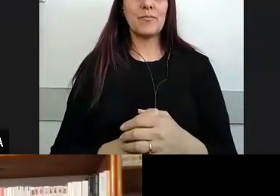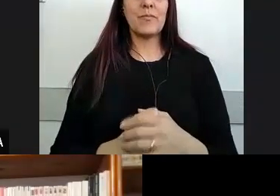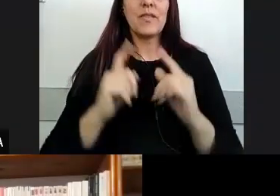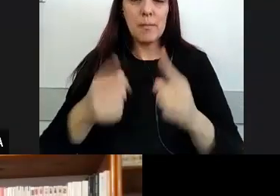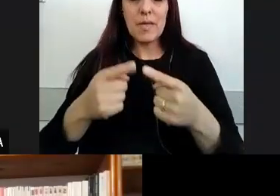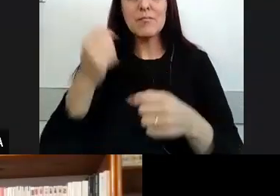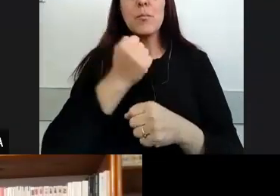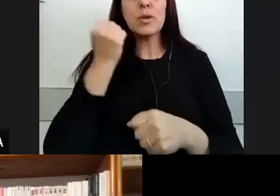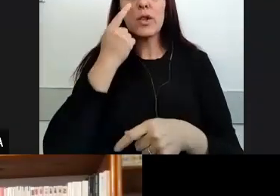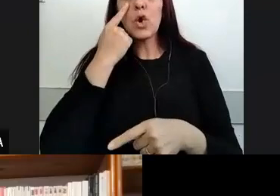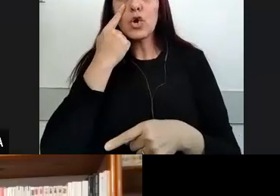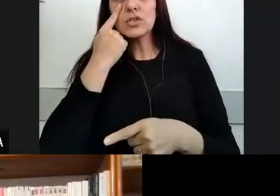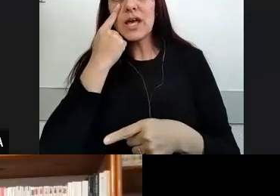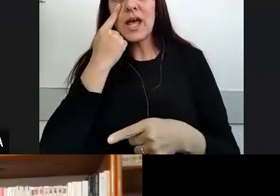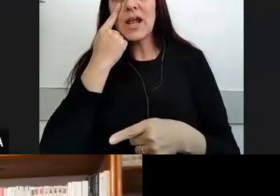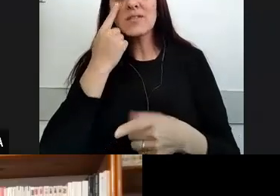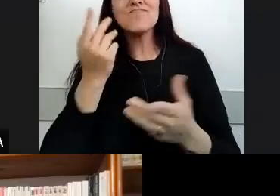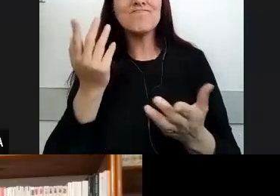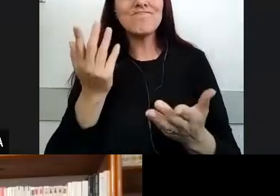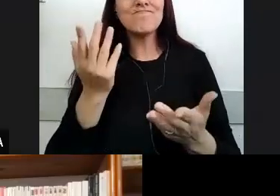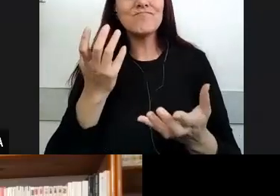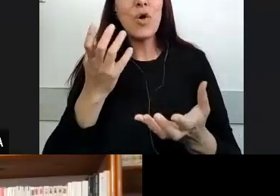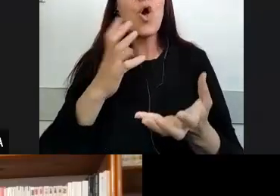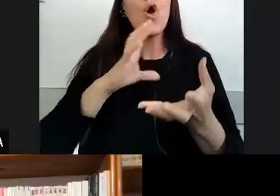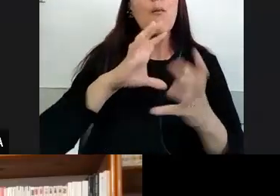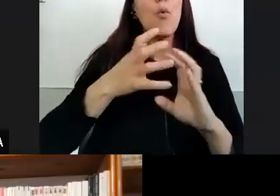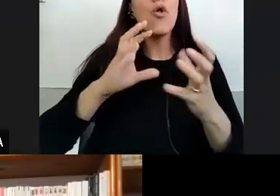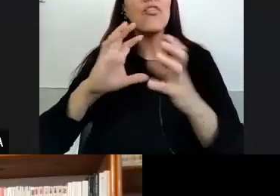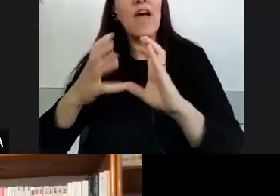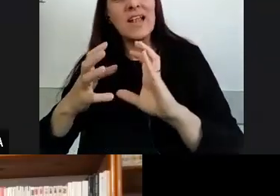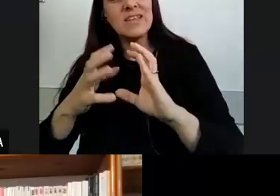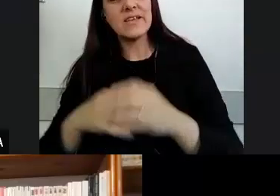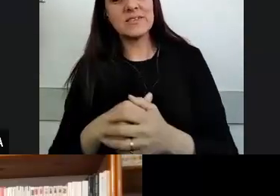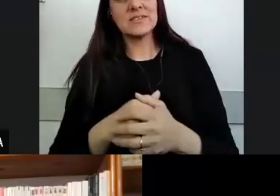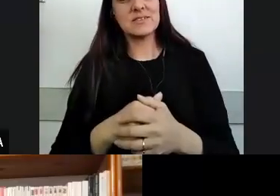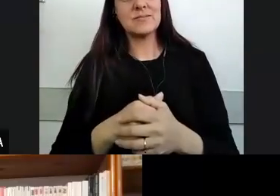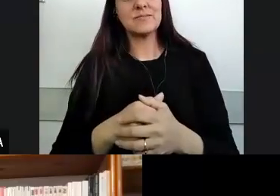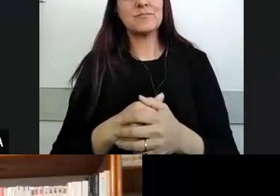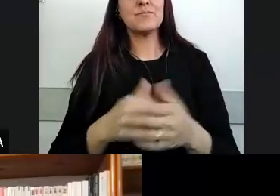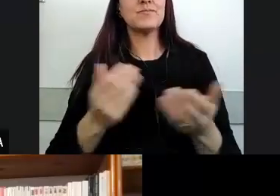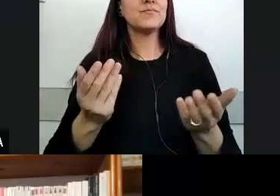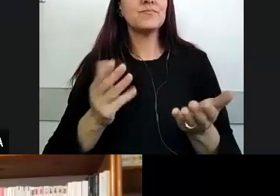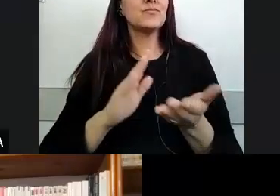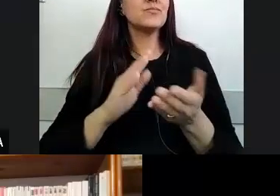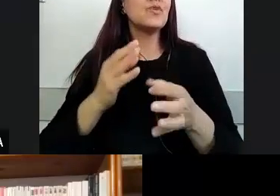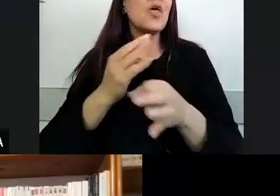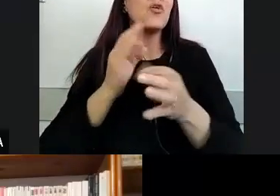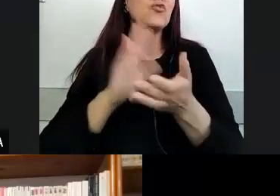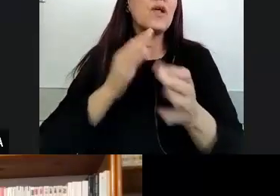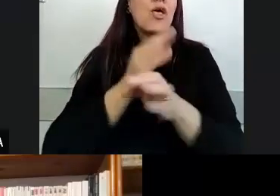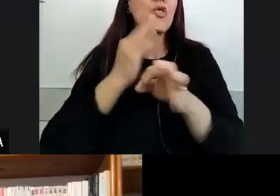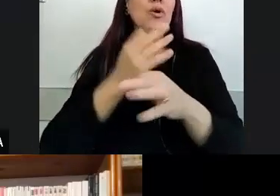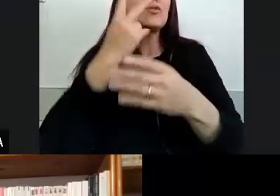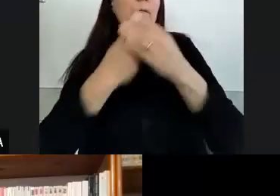cómo se han ido tensionando también las modalidades ¿no? esto Adriana lo conoce mucho de la educación intercultural bilingüe en las